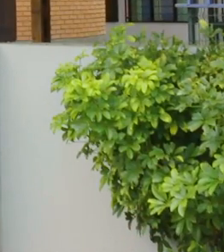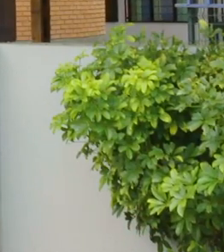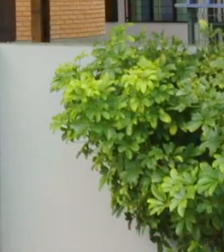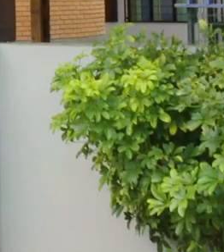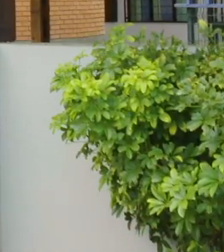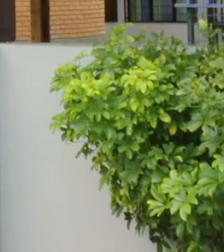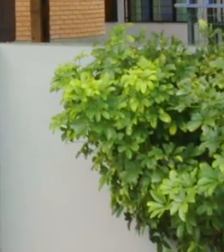INGRESIDAN Gracias.